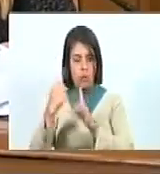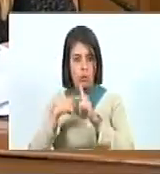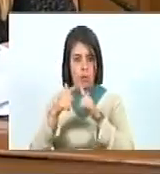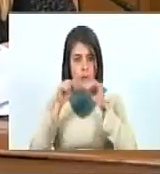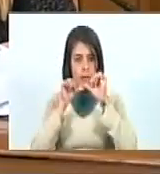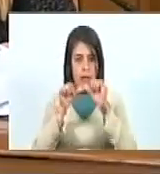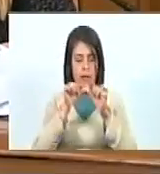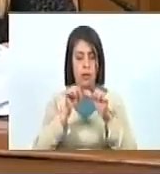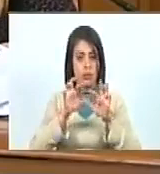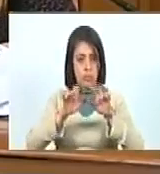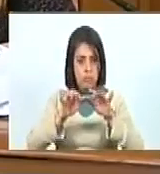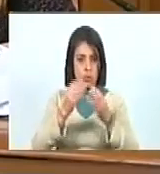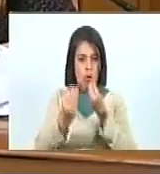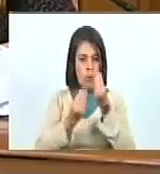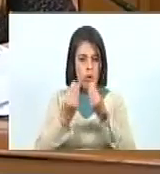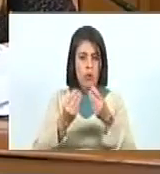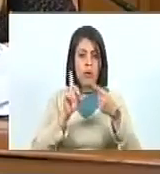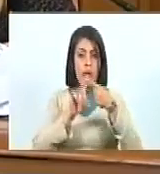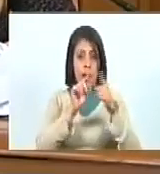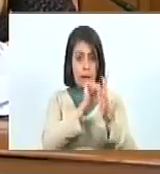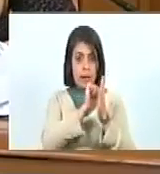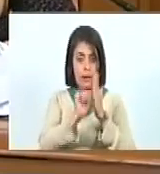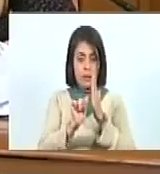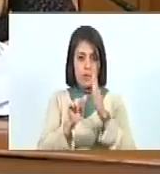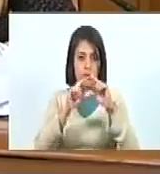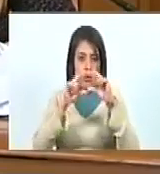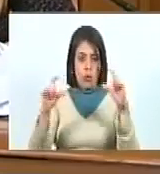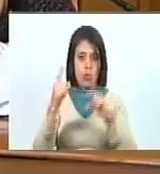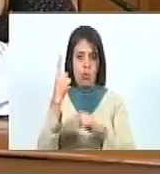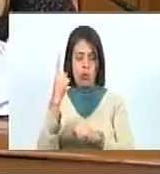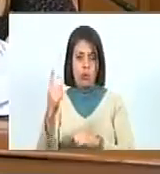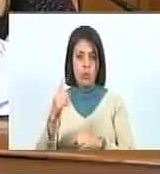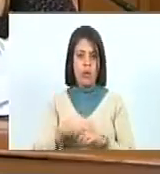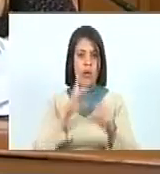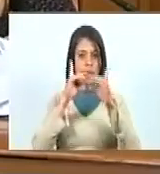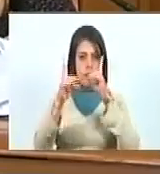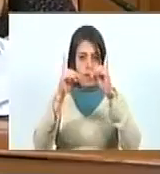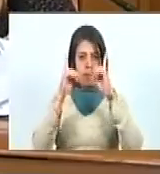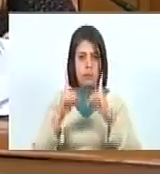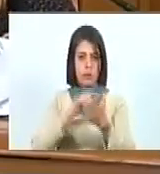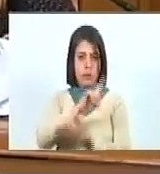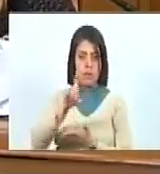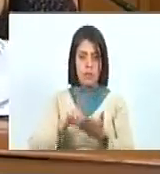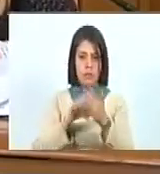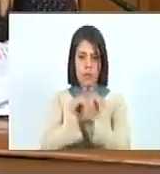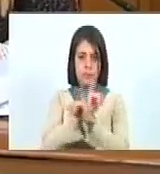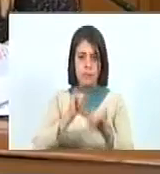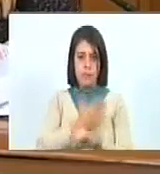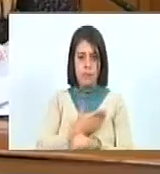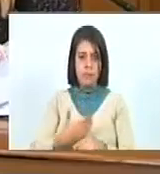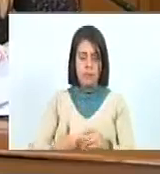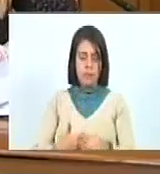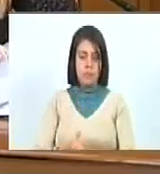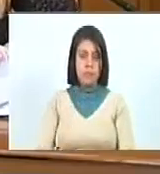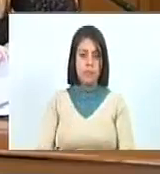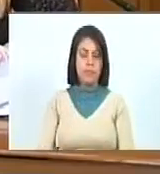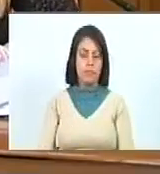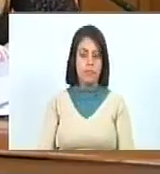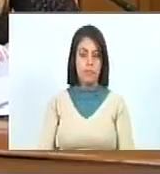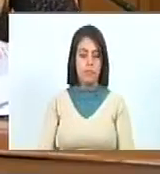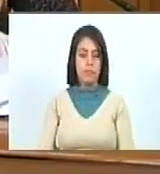quedando redactado de la siguiente manera. Primero, a cápice, capítulo 1, disposiciones generales. Esto, ciudadano vicepresidente.